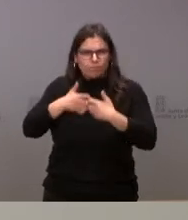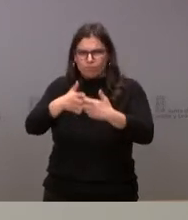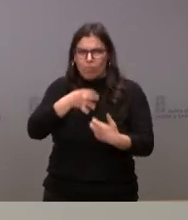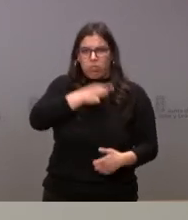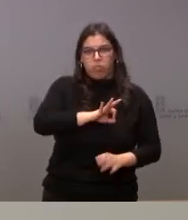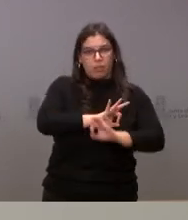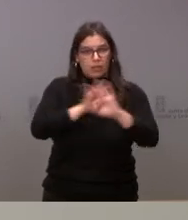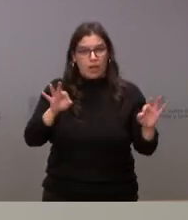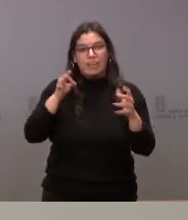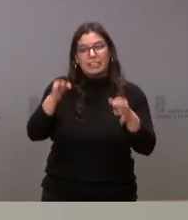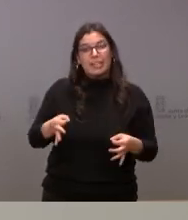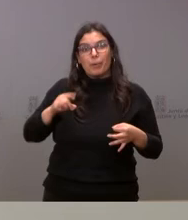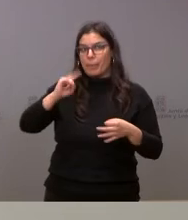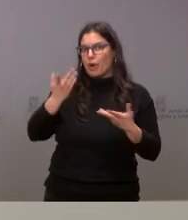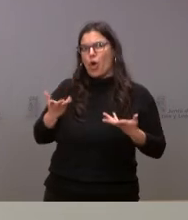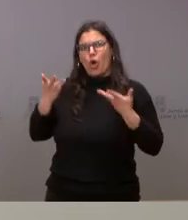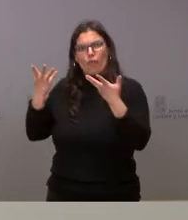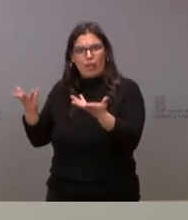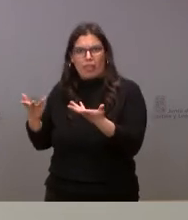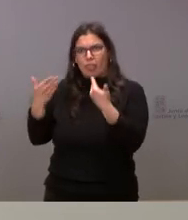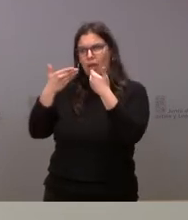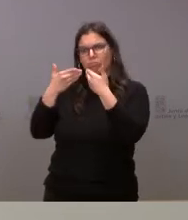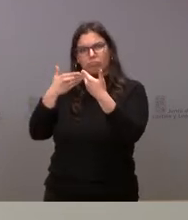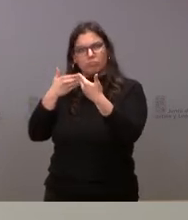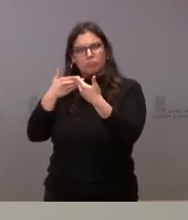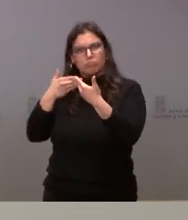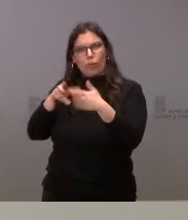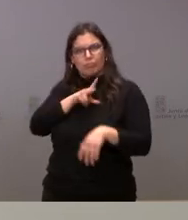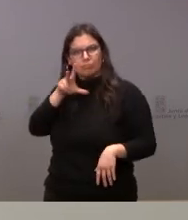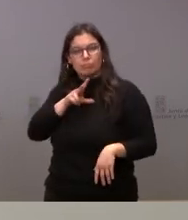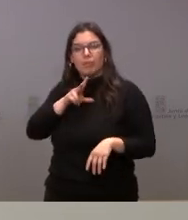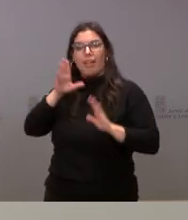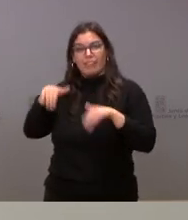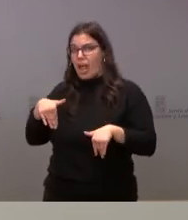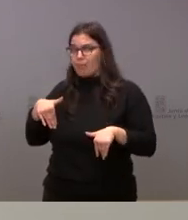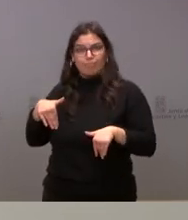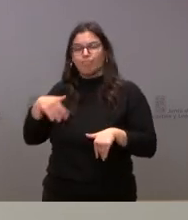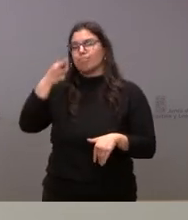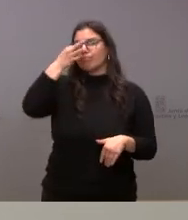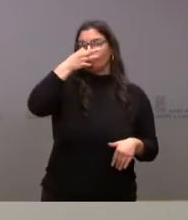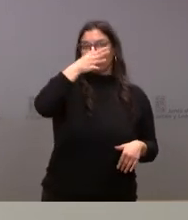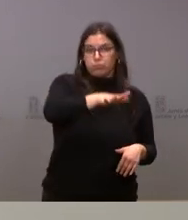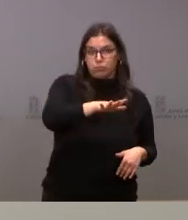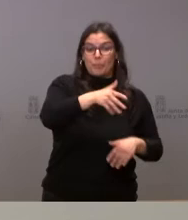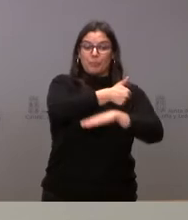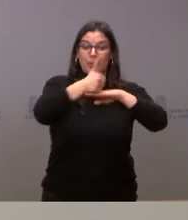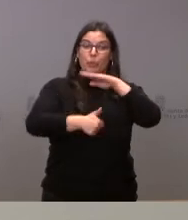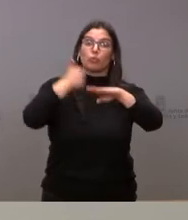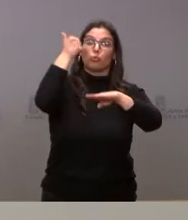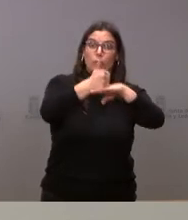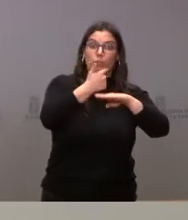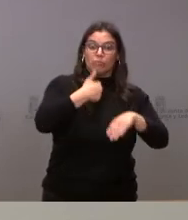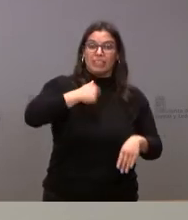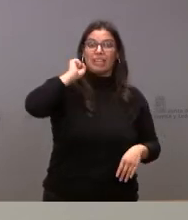Siempre fue con la mano tendida hacia el Gobierno de España. Tuvimos que ir a los tribunales de justicia. El Tribunal Supremo nos dio la